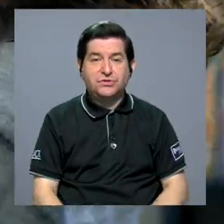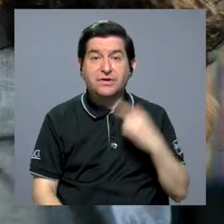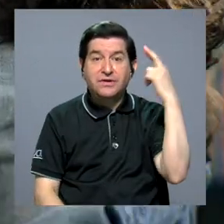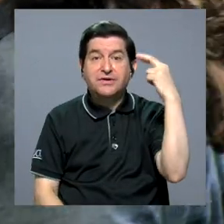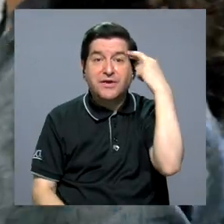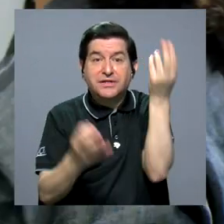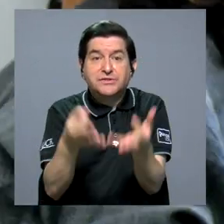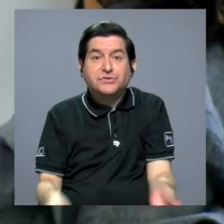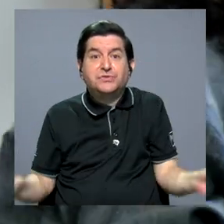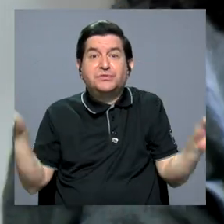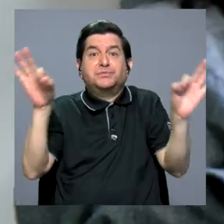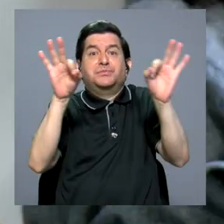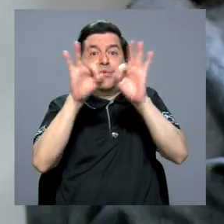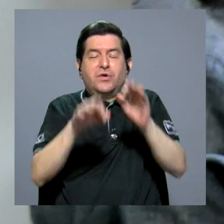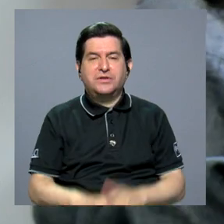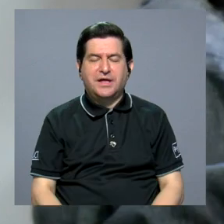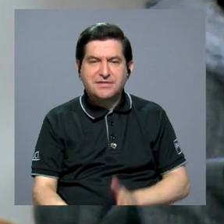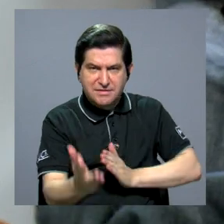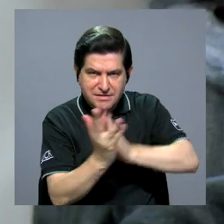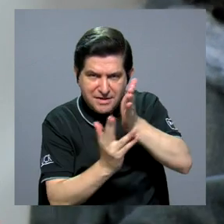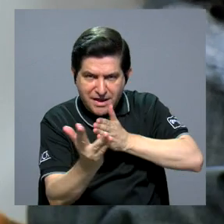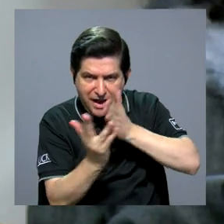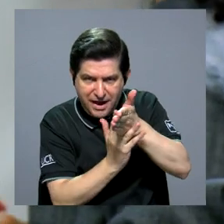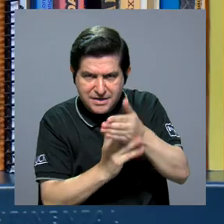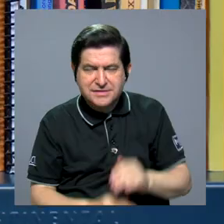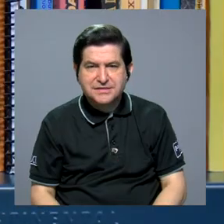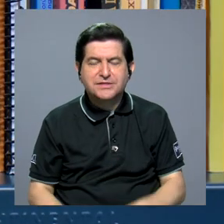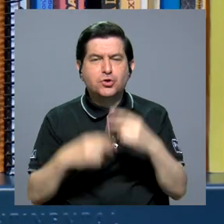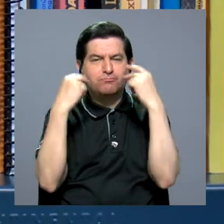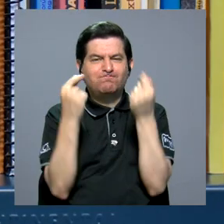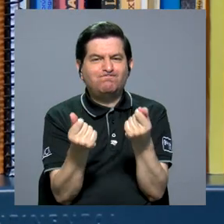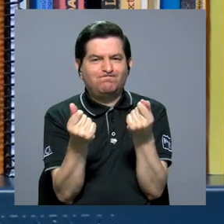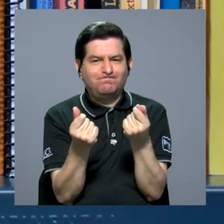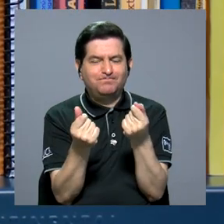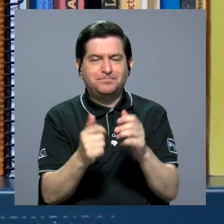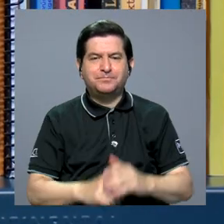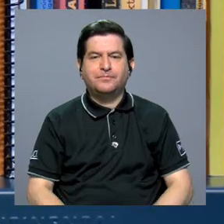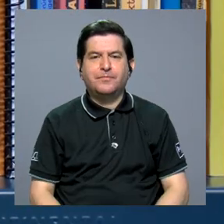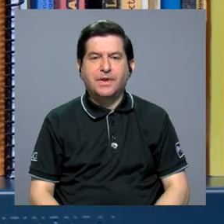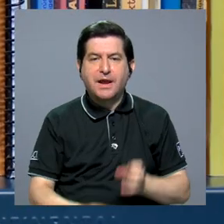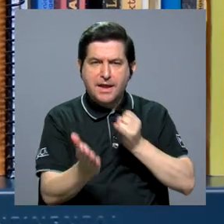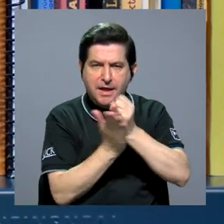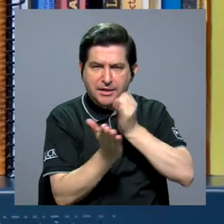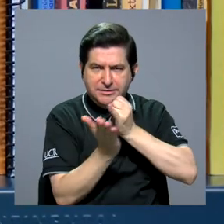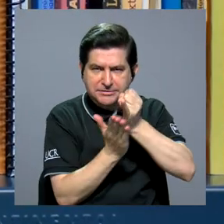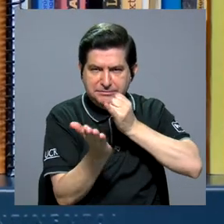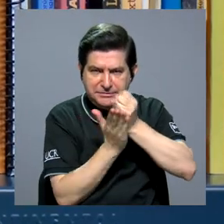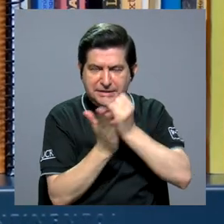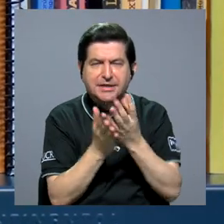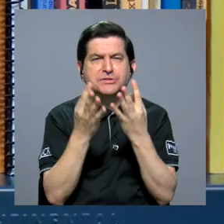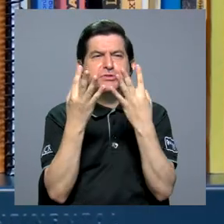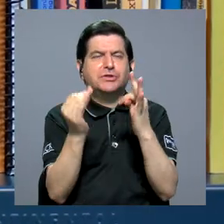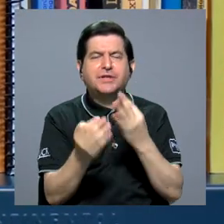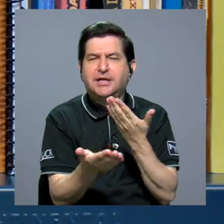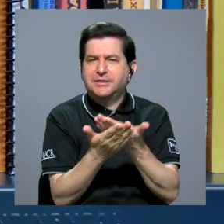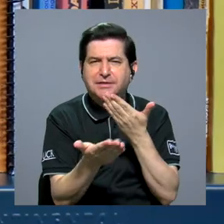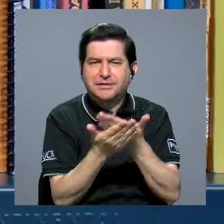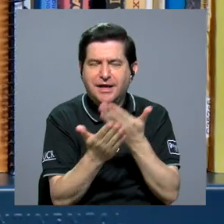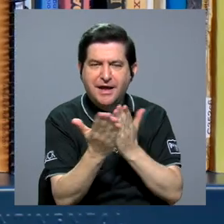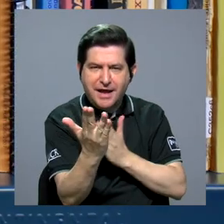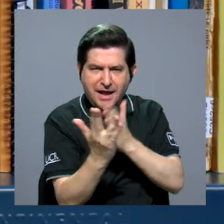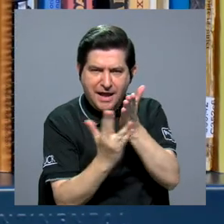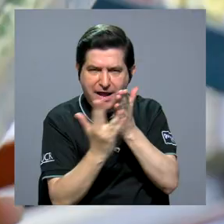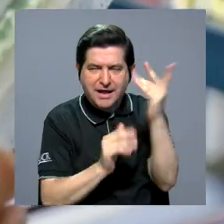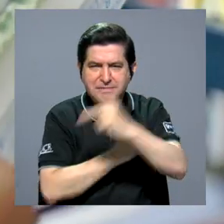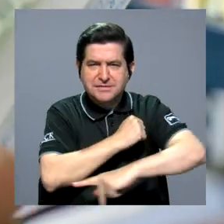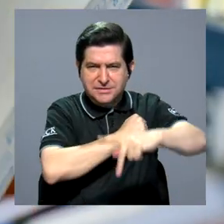allí radica la importancia en que su acceso debe ser expedito. La investigación pretende confirmar si